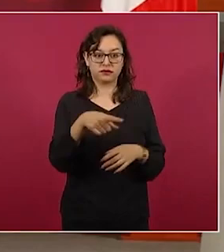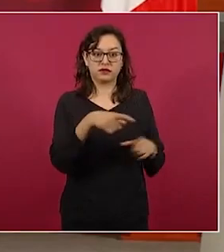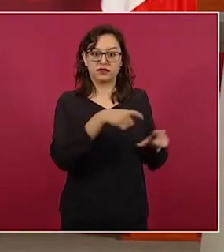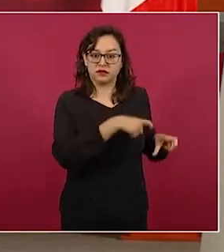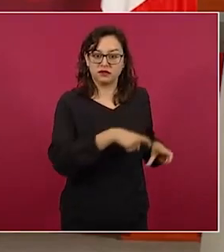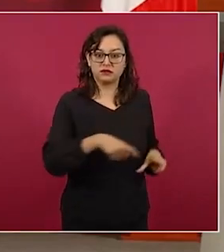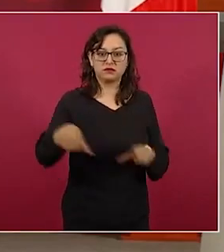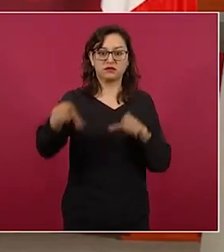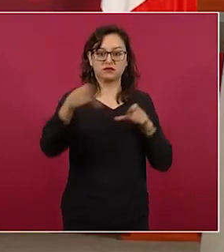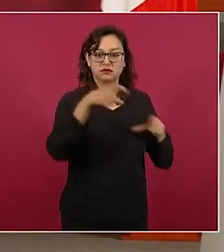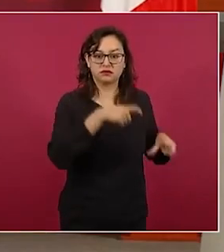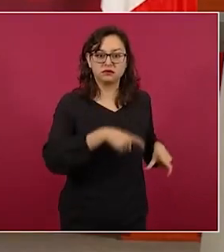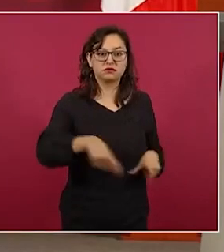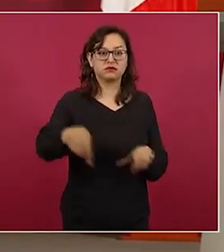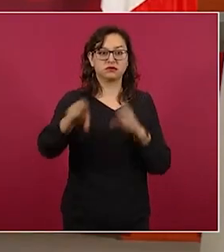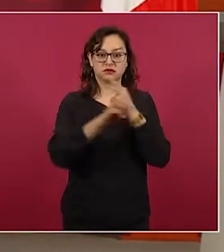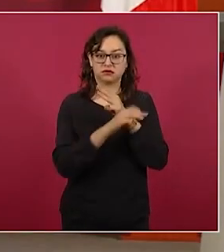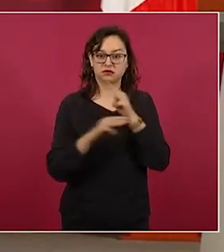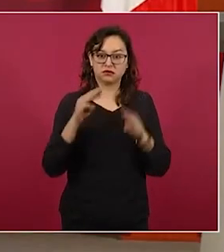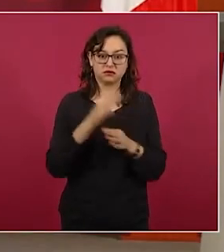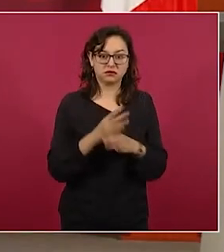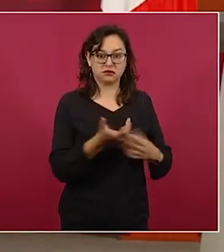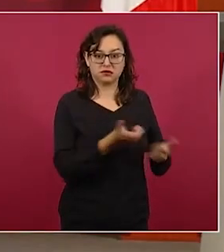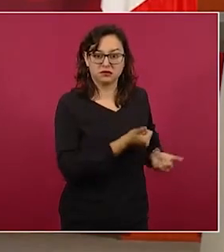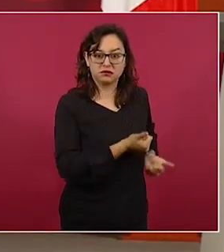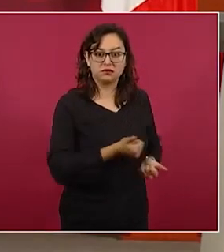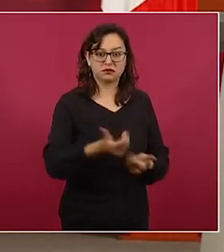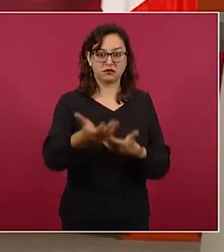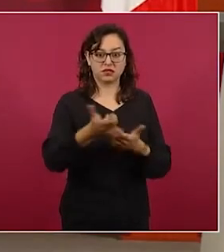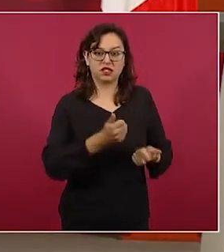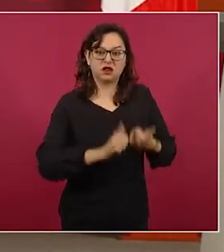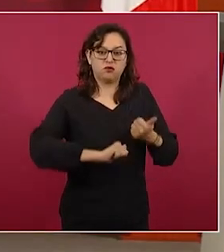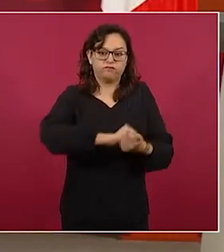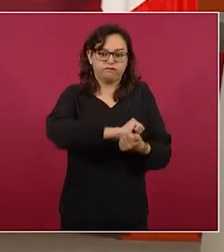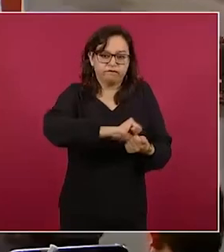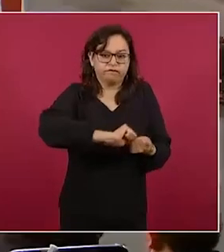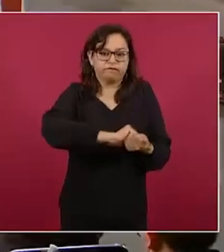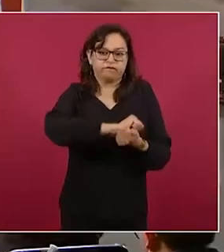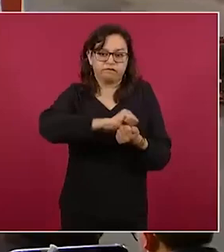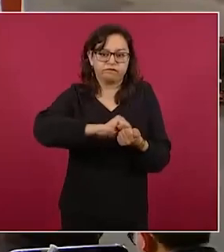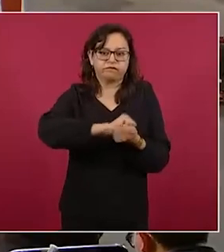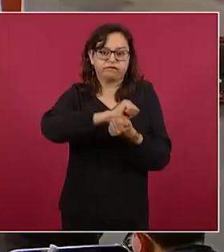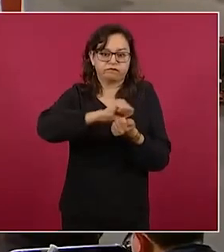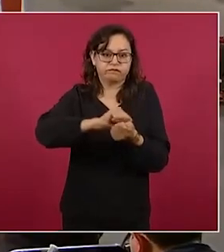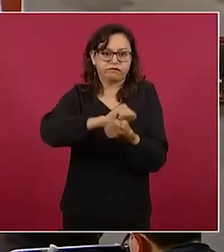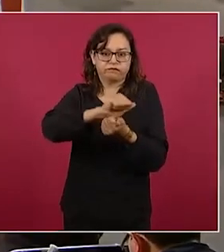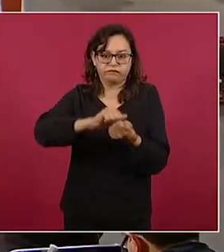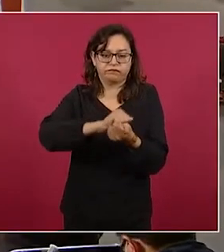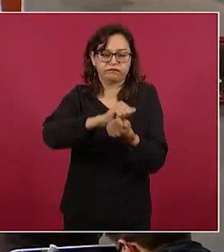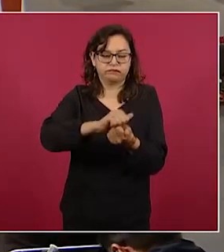el material. Aquí lo trituran y